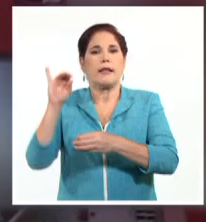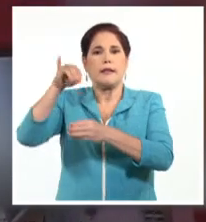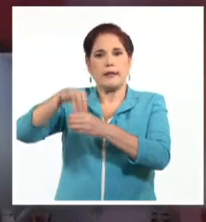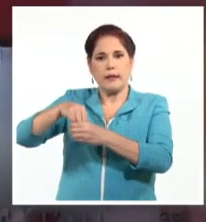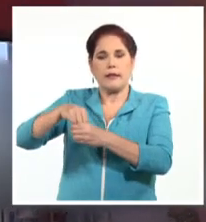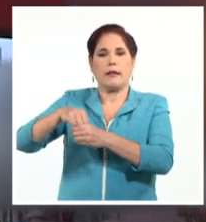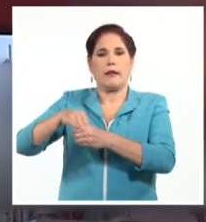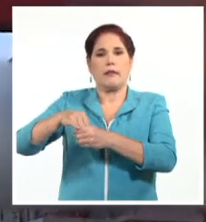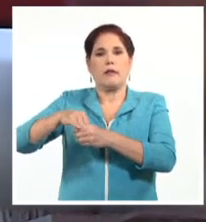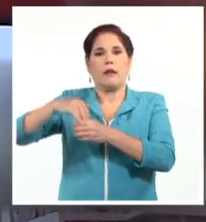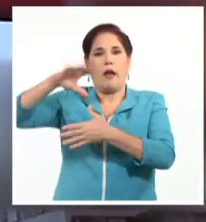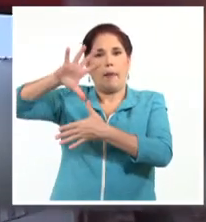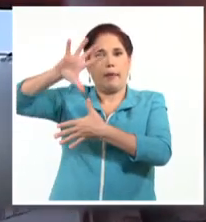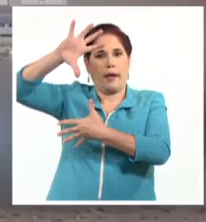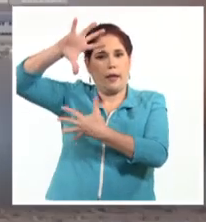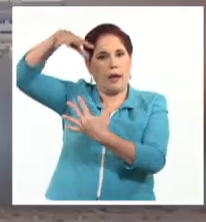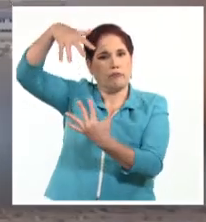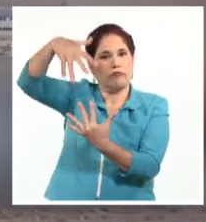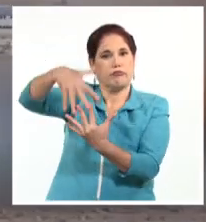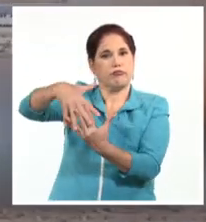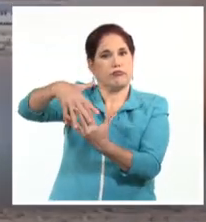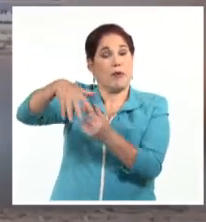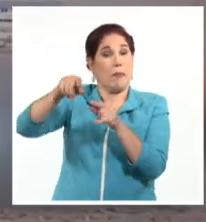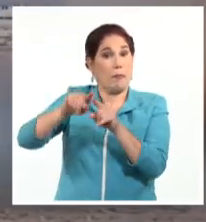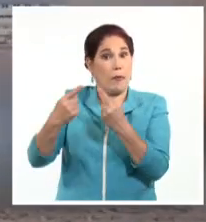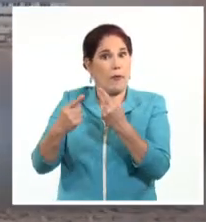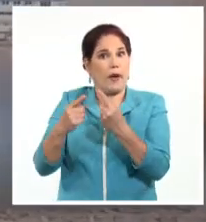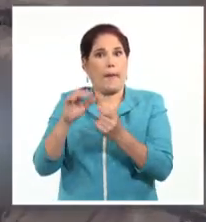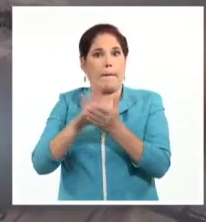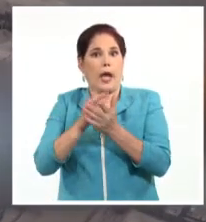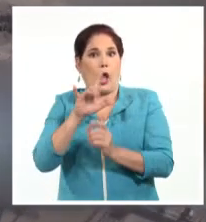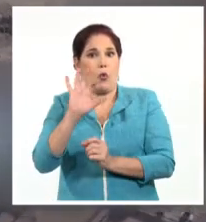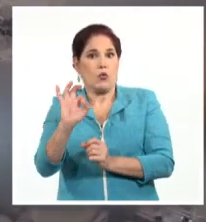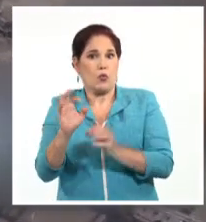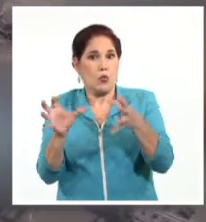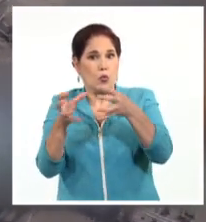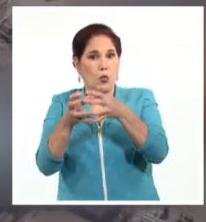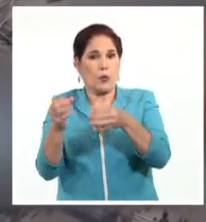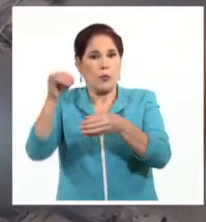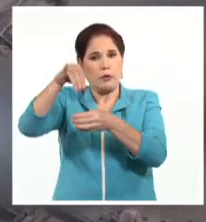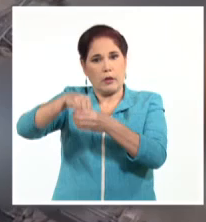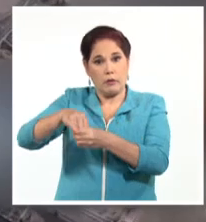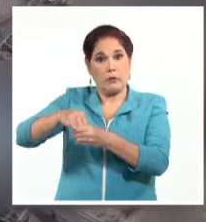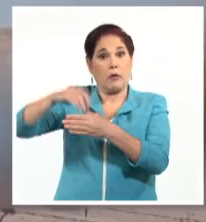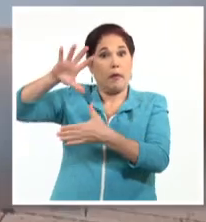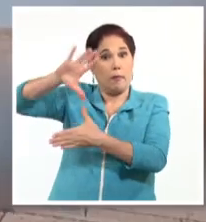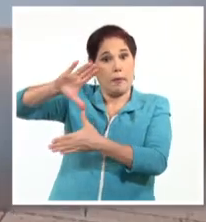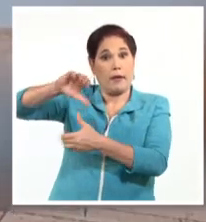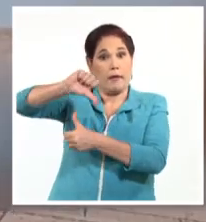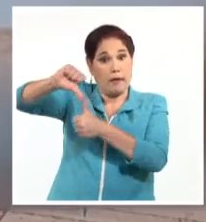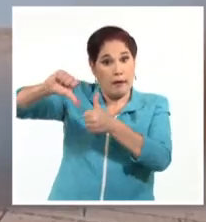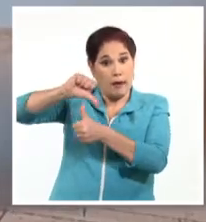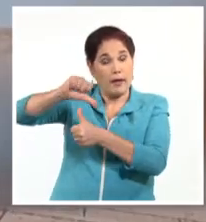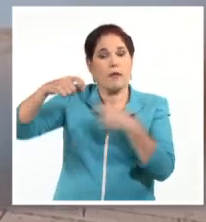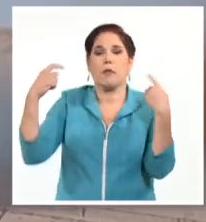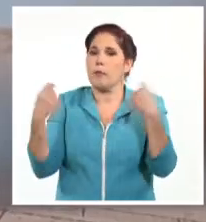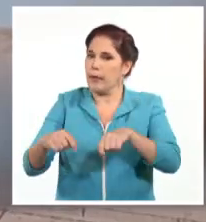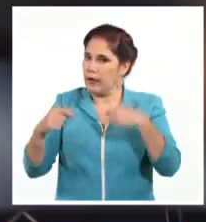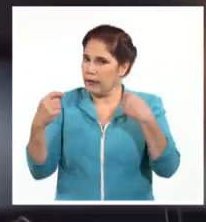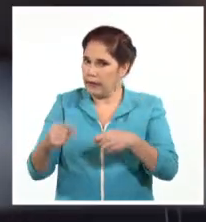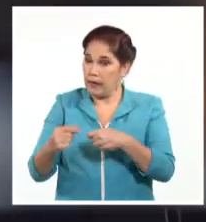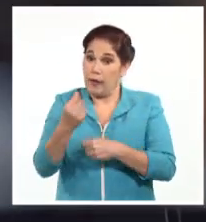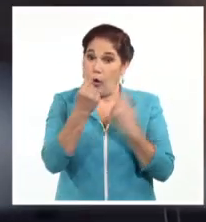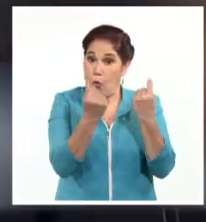del continente. Porque Lula cree en el Mercosur como creo yo. Porque sabemos que tenemos dos